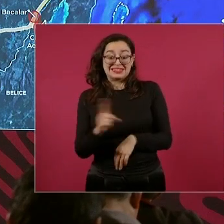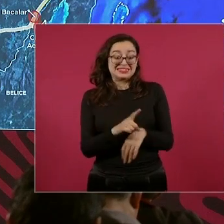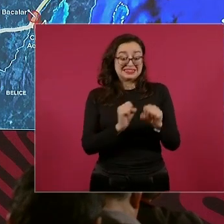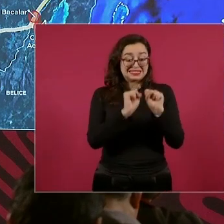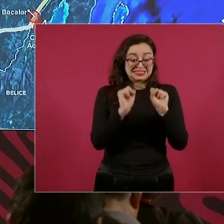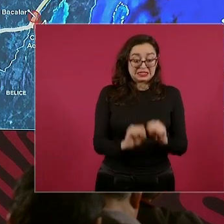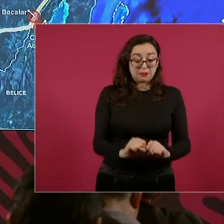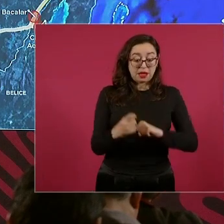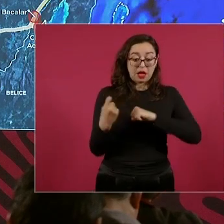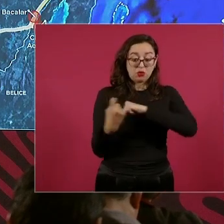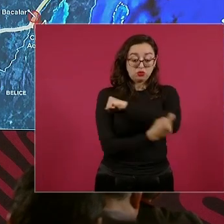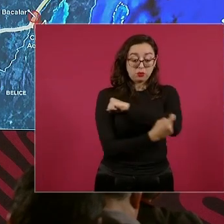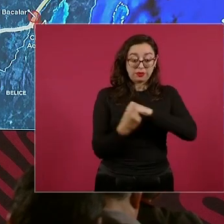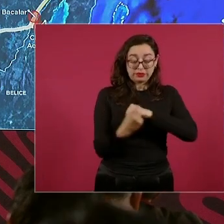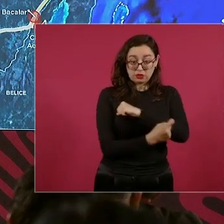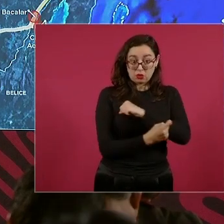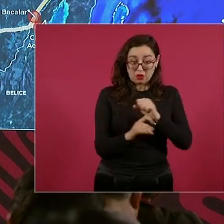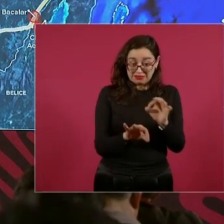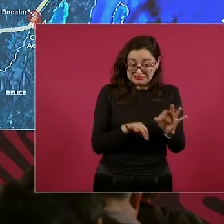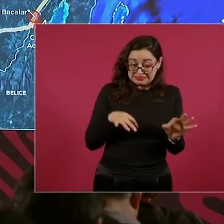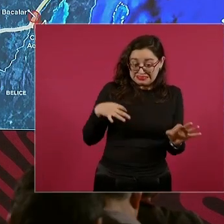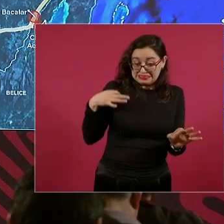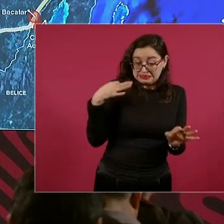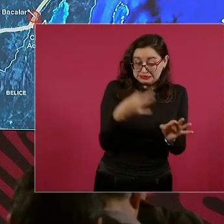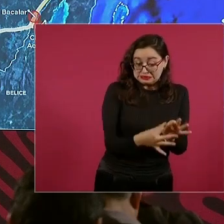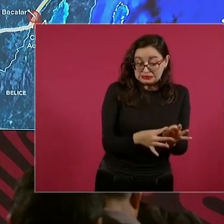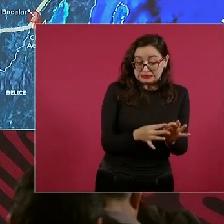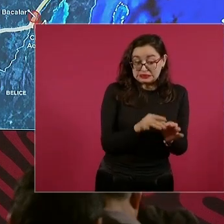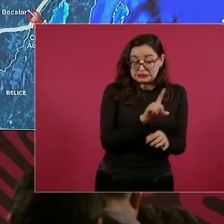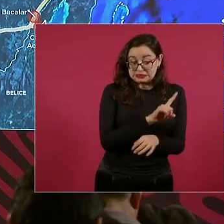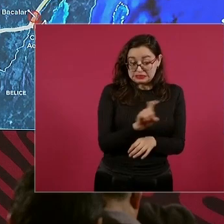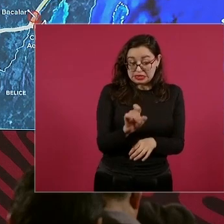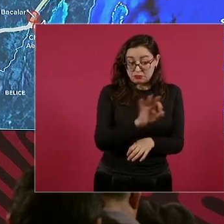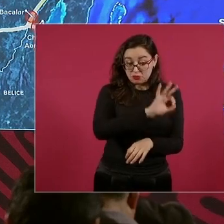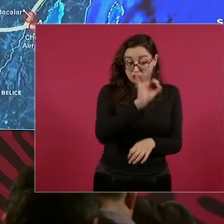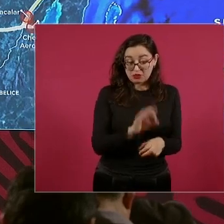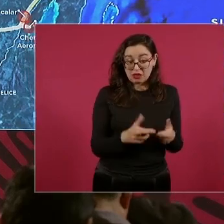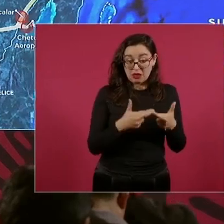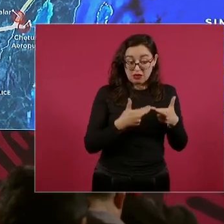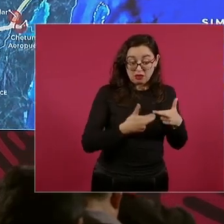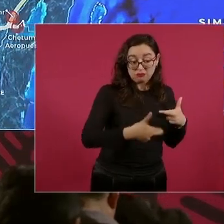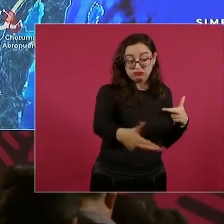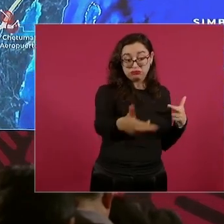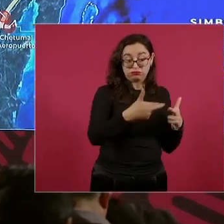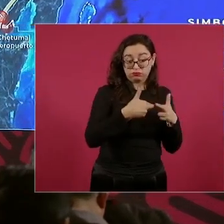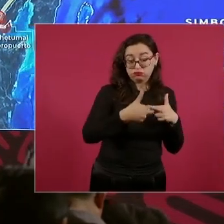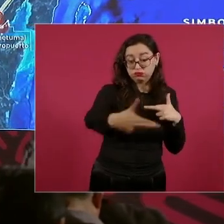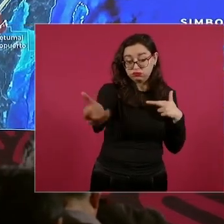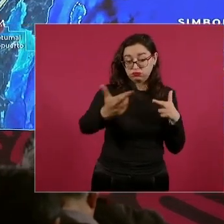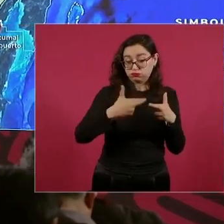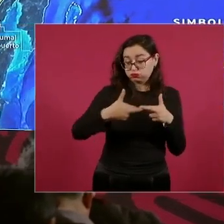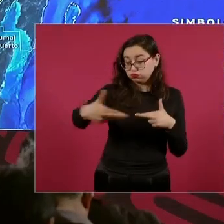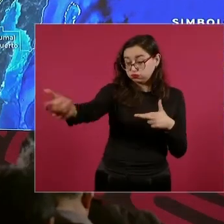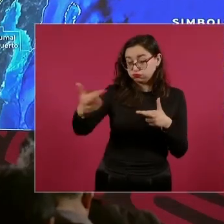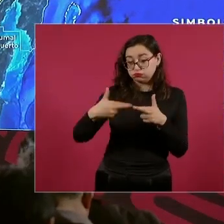automatizado, que ya inició, ya casi está el tendido de toda la fibra óptica.